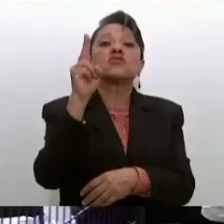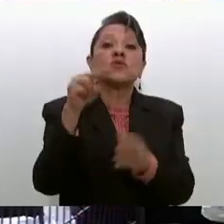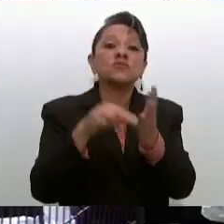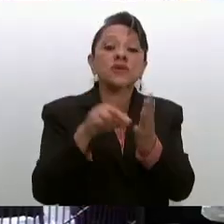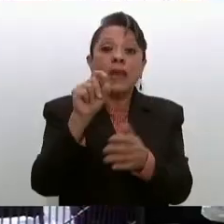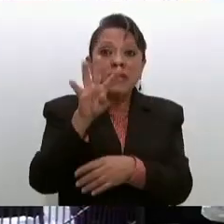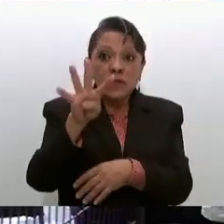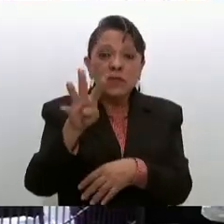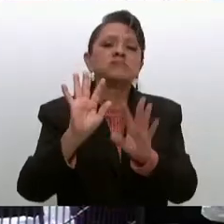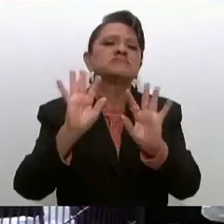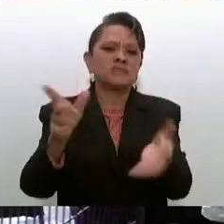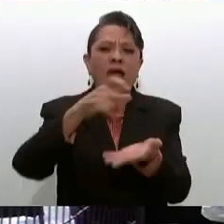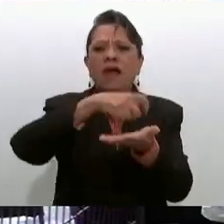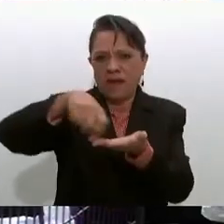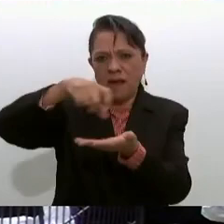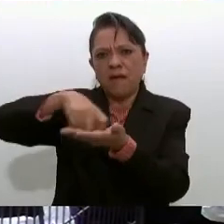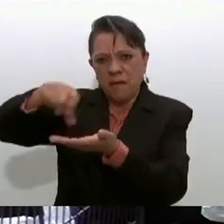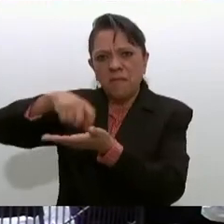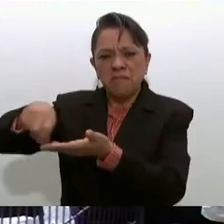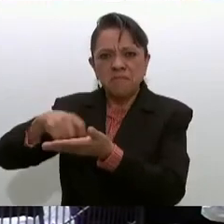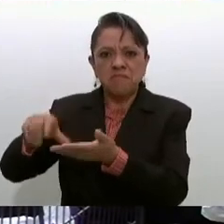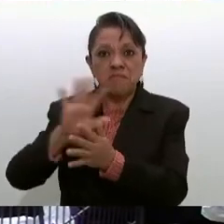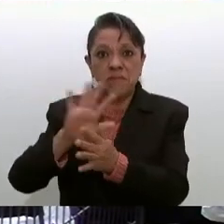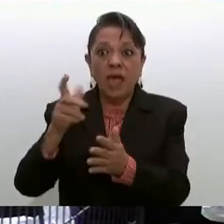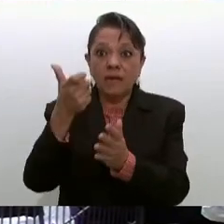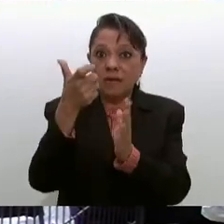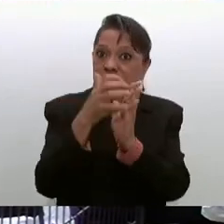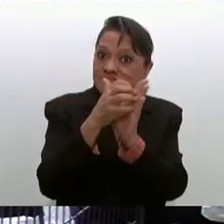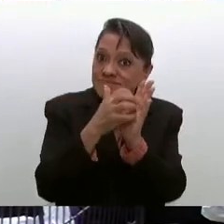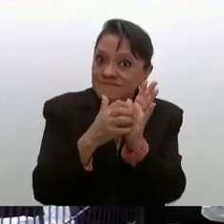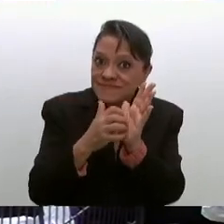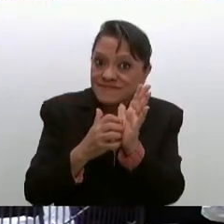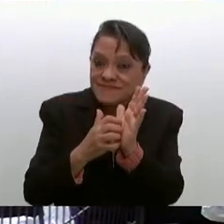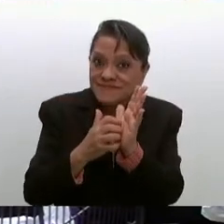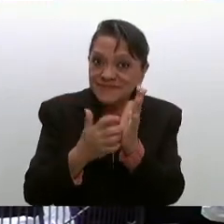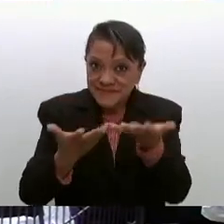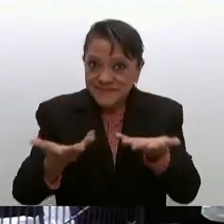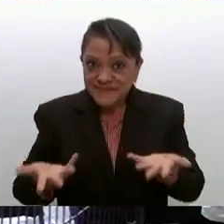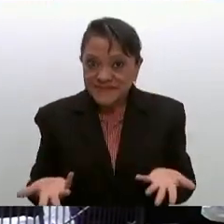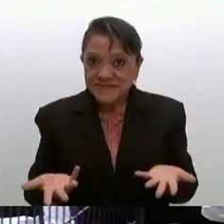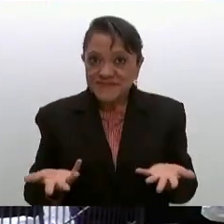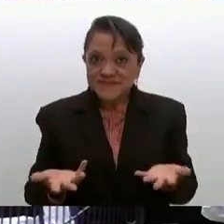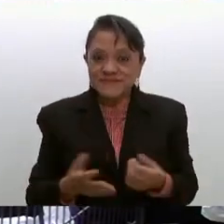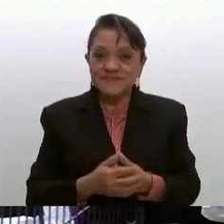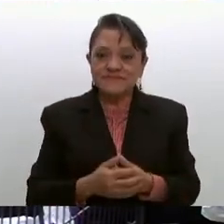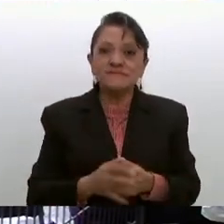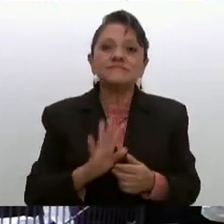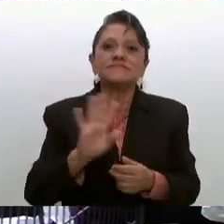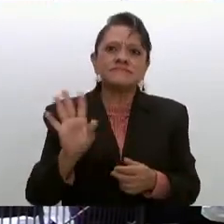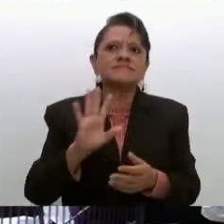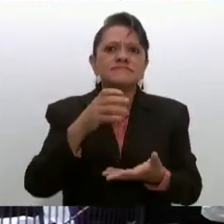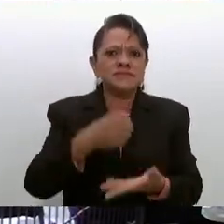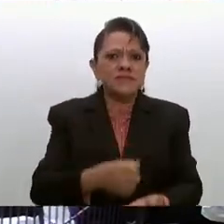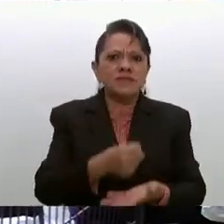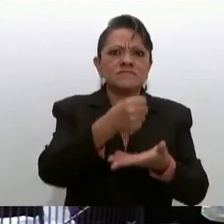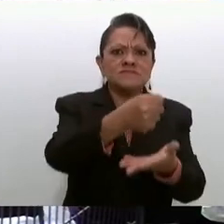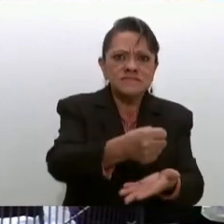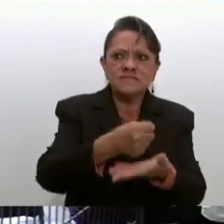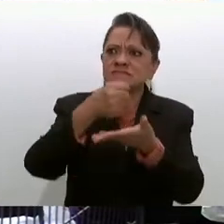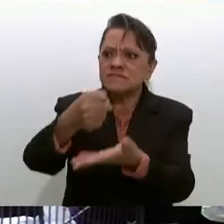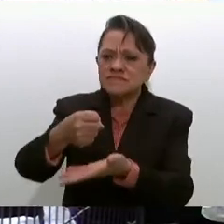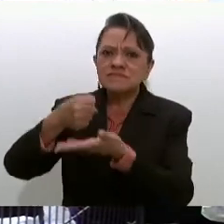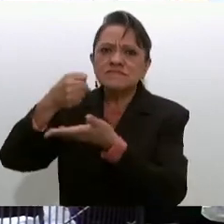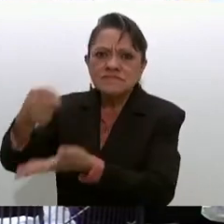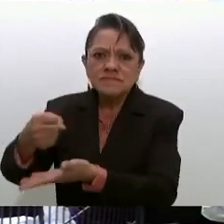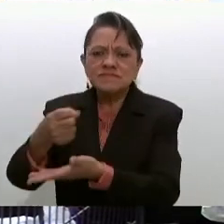medicamentos y con ahorros y van a entregarse los medicamentos no